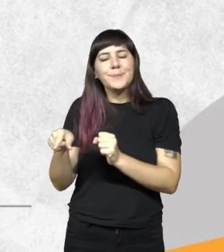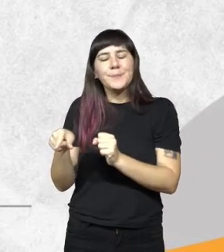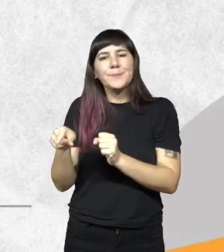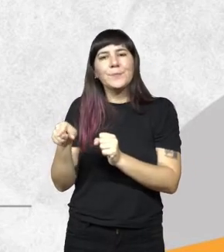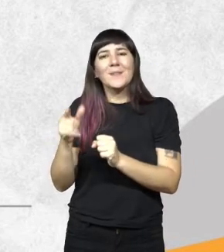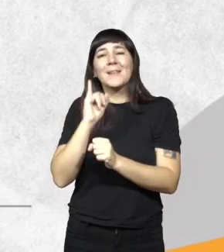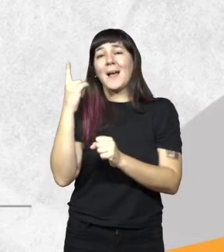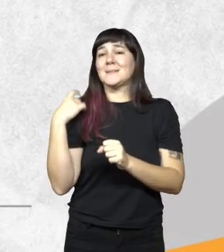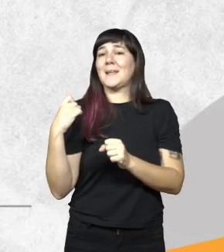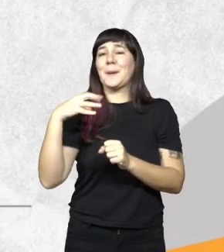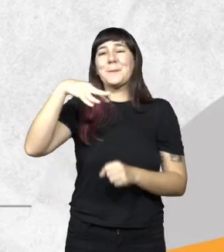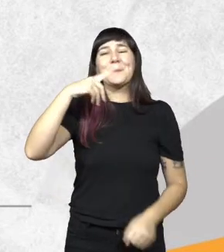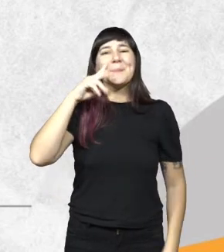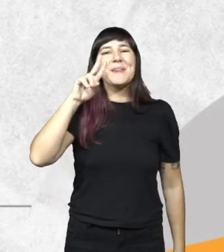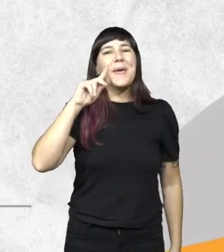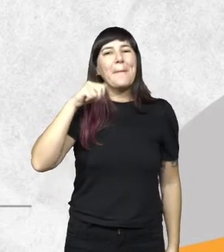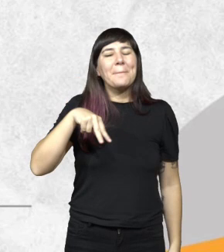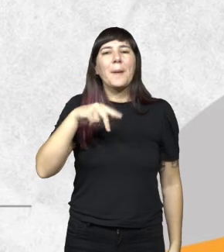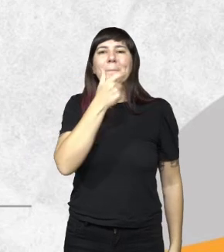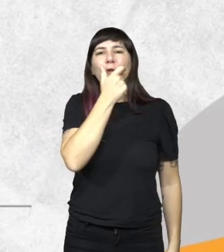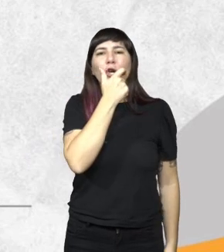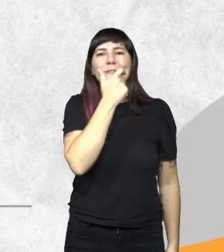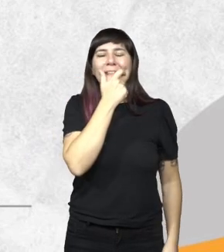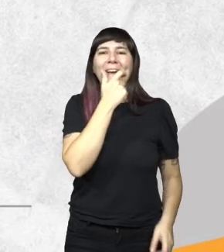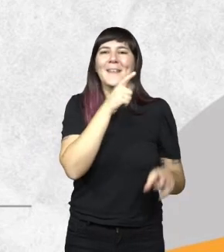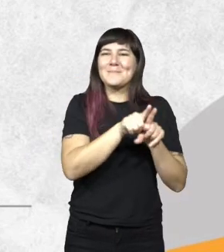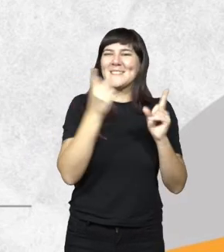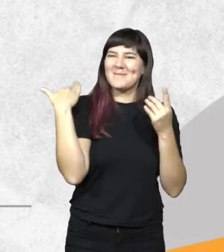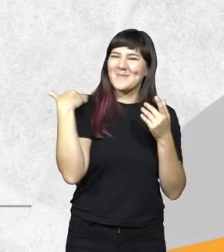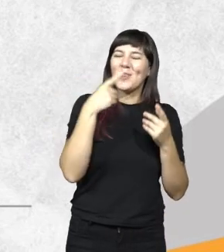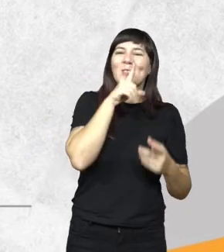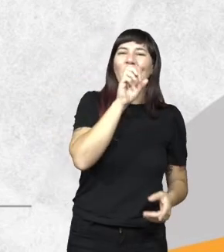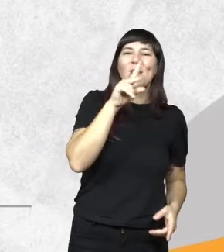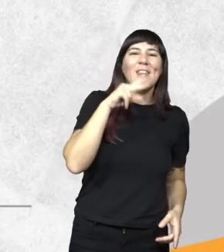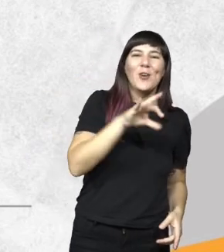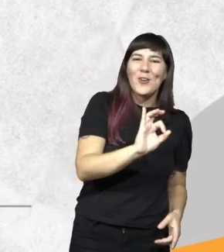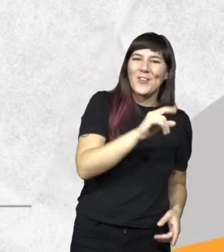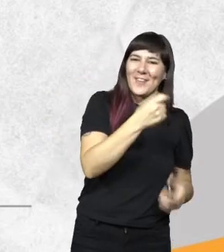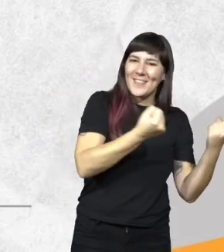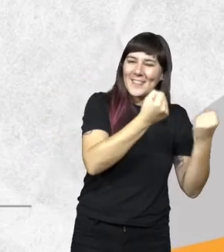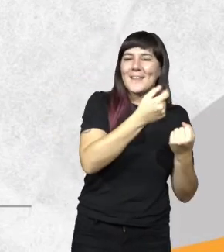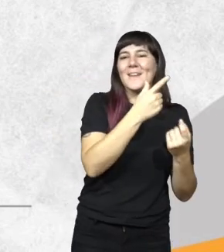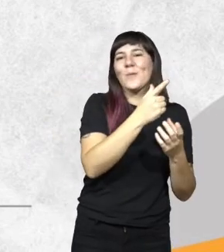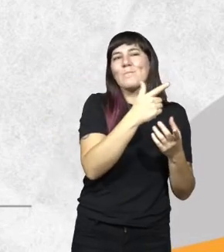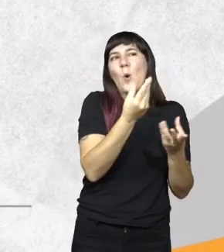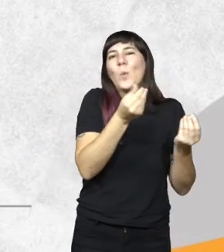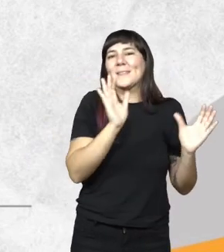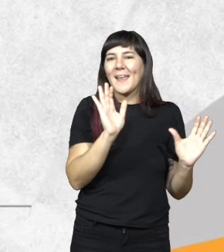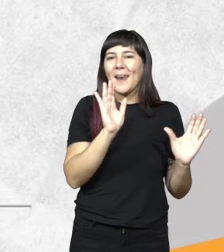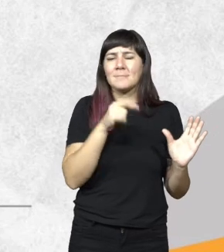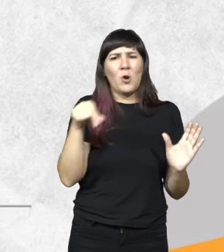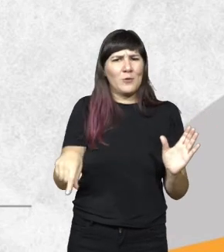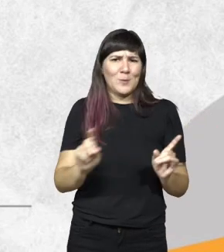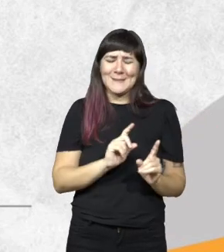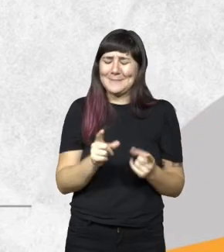como decía ayer Miriam de Mendoza este sería nuestro Torino en ese momento era útil era eficiente hoy no es seguro tal vez como ocurre